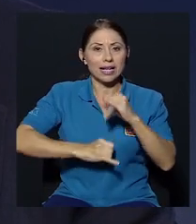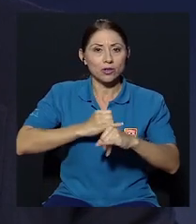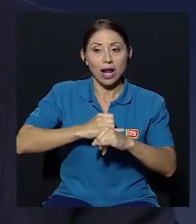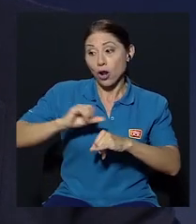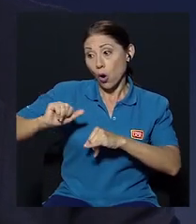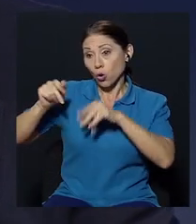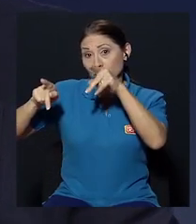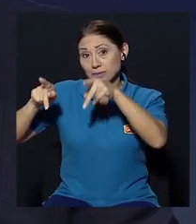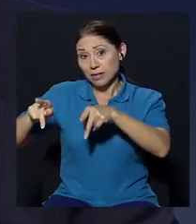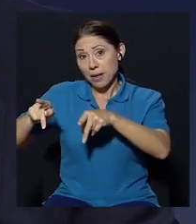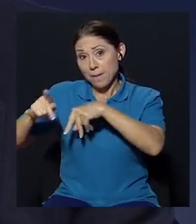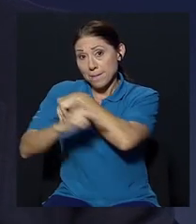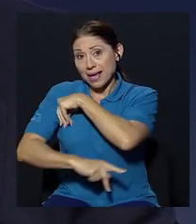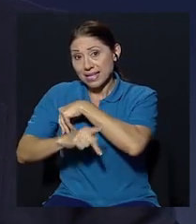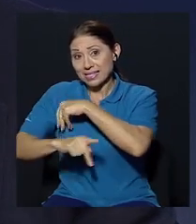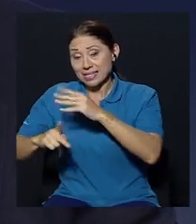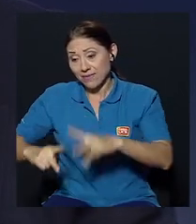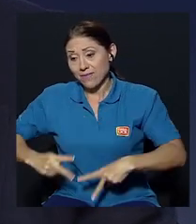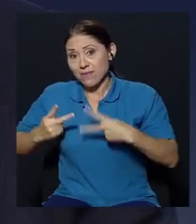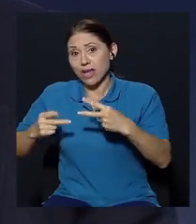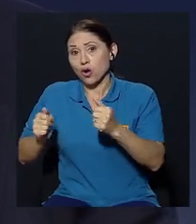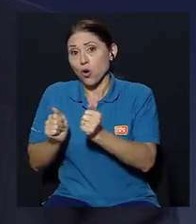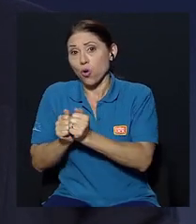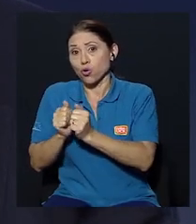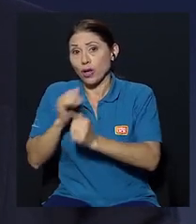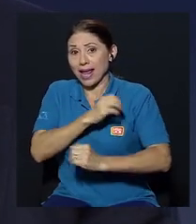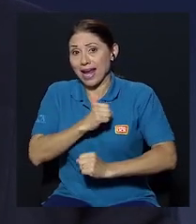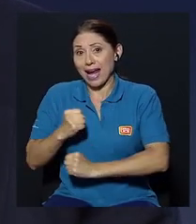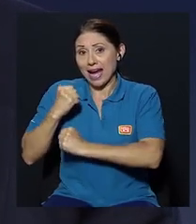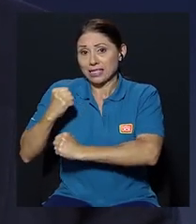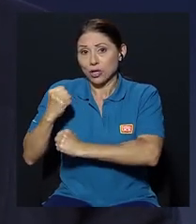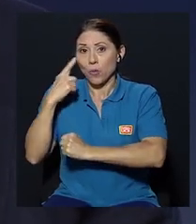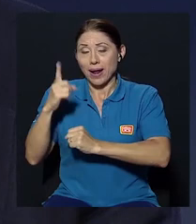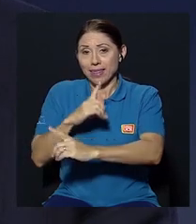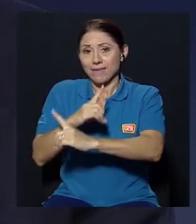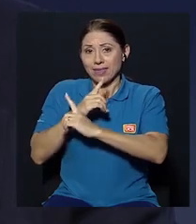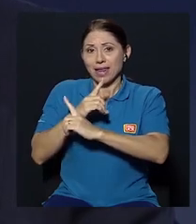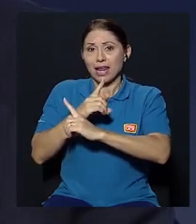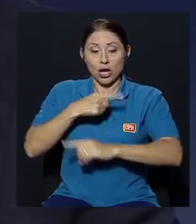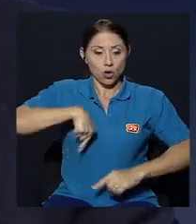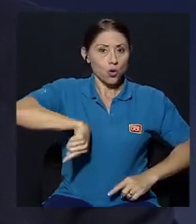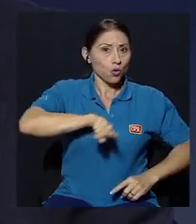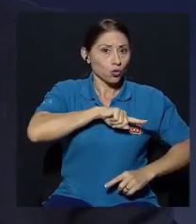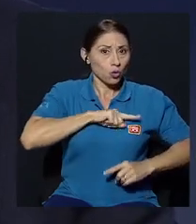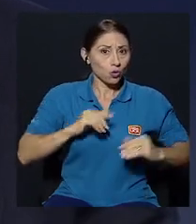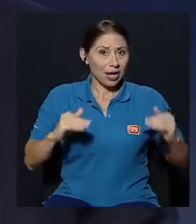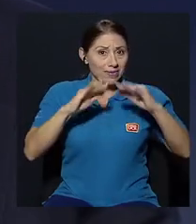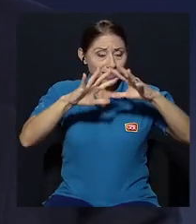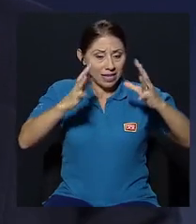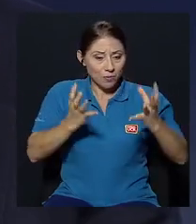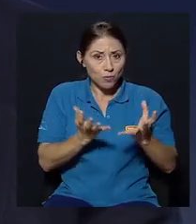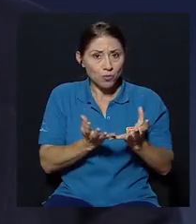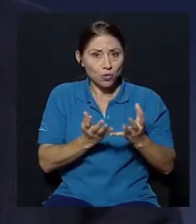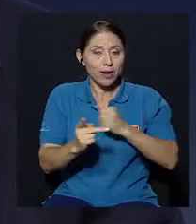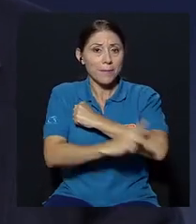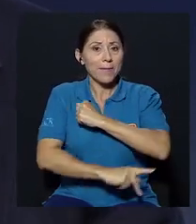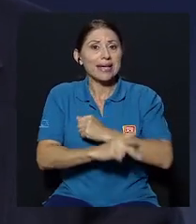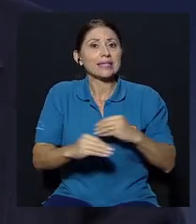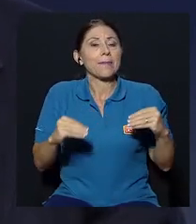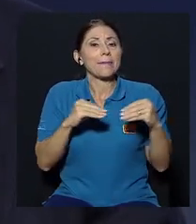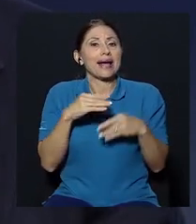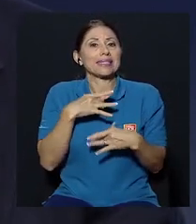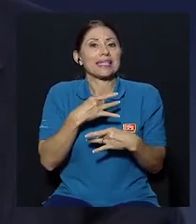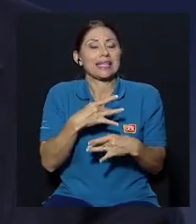internacional otros países viven de su ejército para defender sus intereses nosotros somos el país creo en el